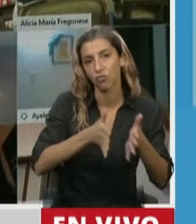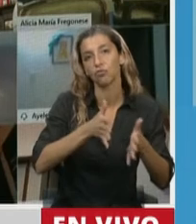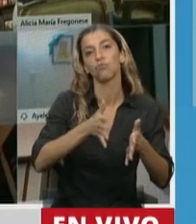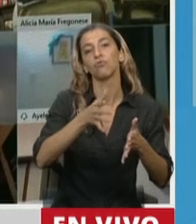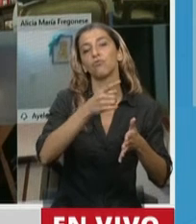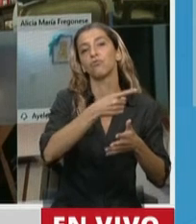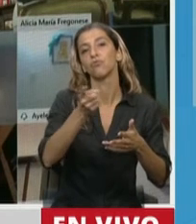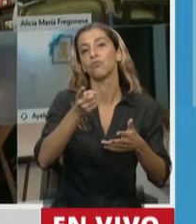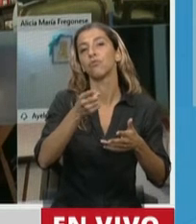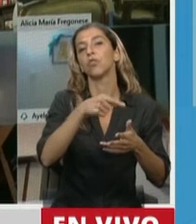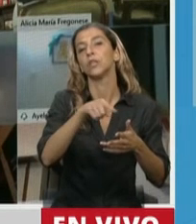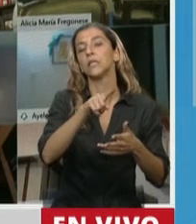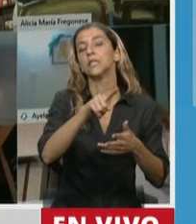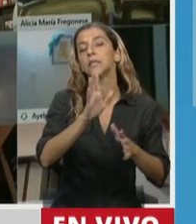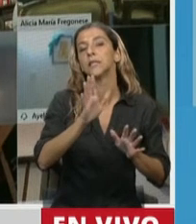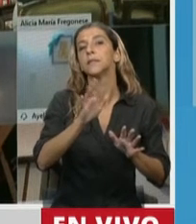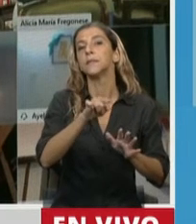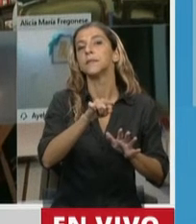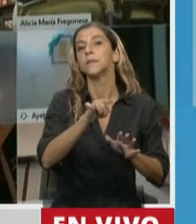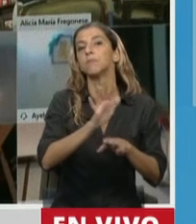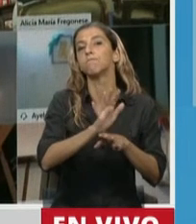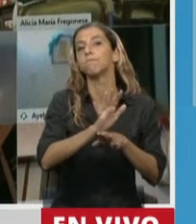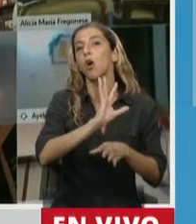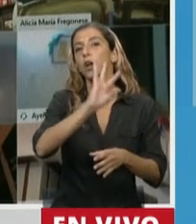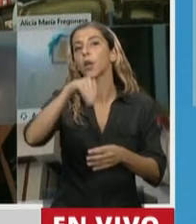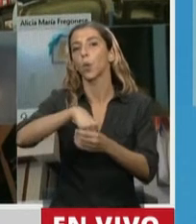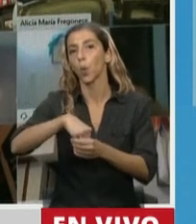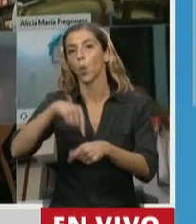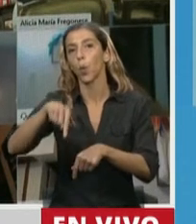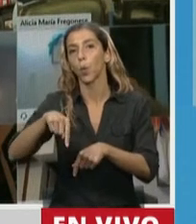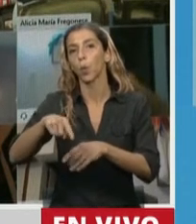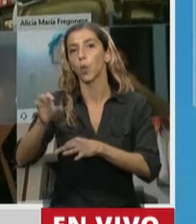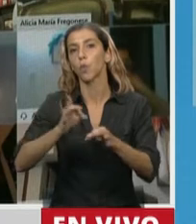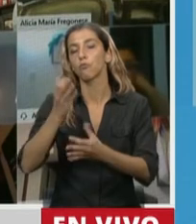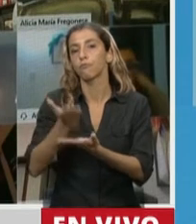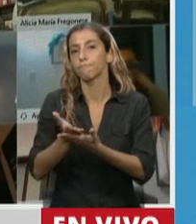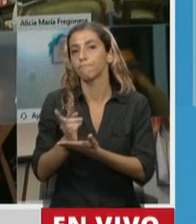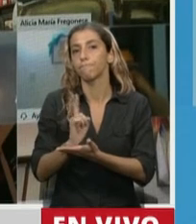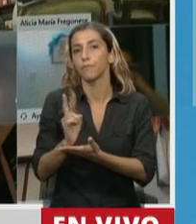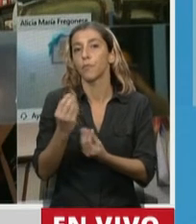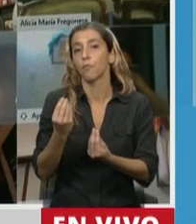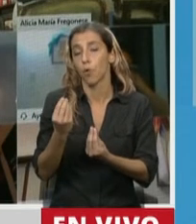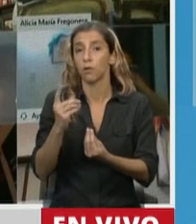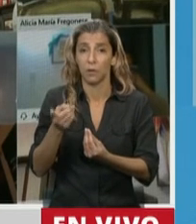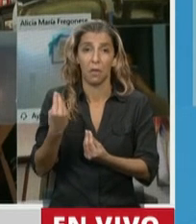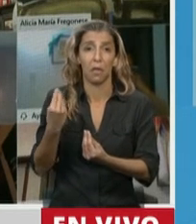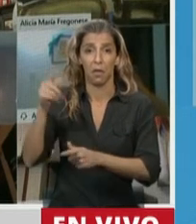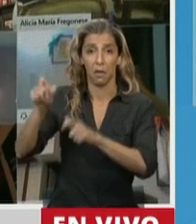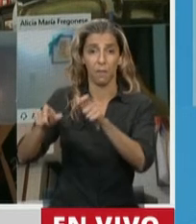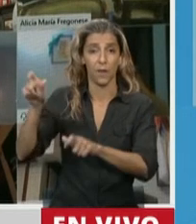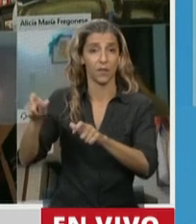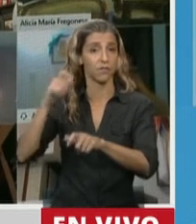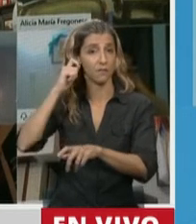de este proceso de digitalización. Señor presidente, hay adultos mayores en nuestro país que todavía no se han